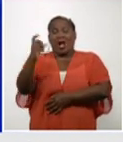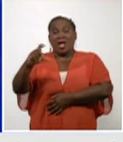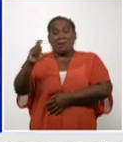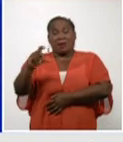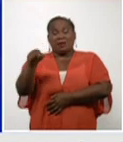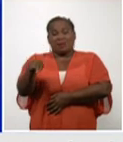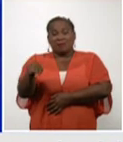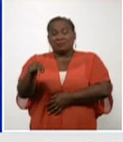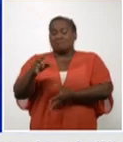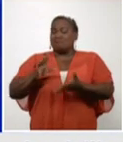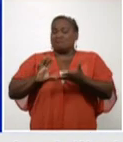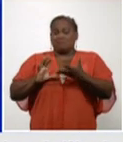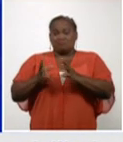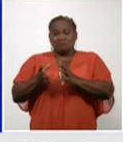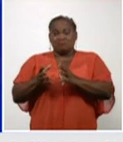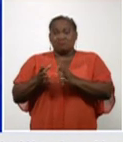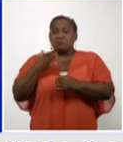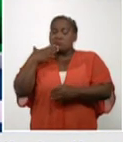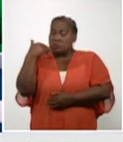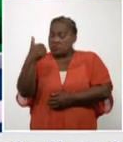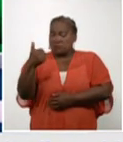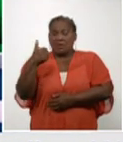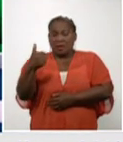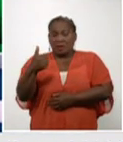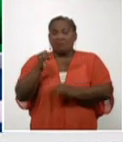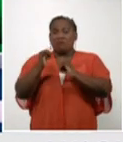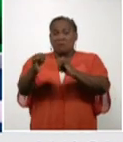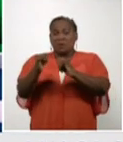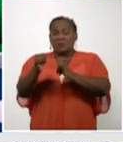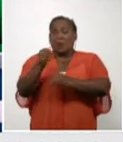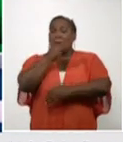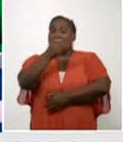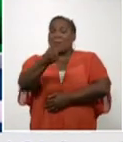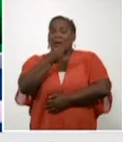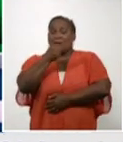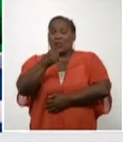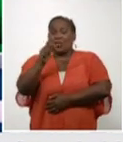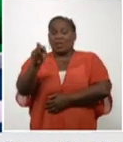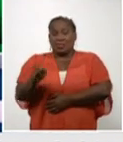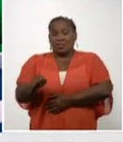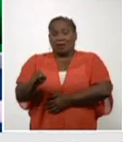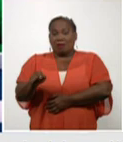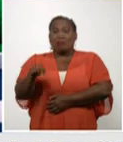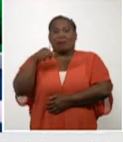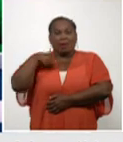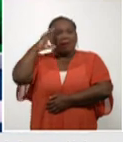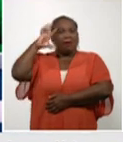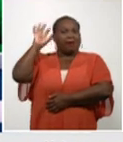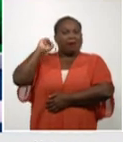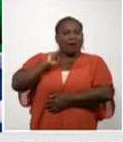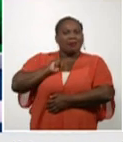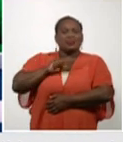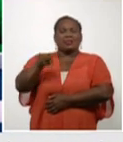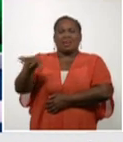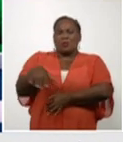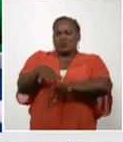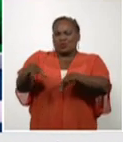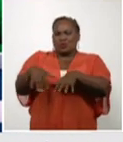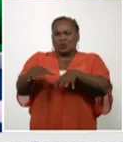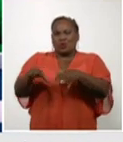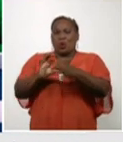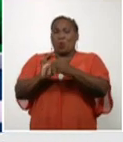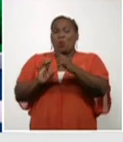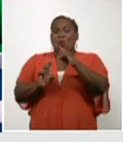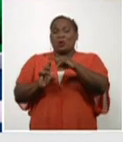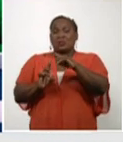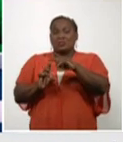completa la información de Miguel y que da una visión de la situación. Guantánamo era una provincia